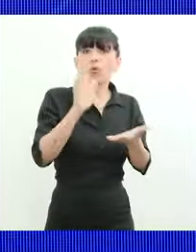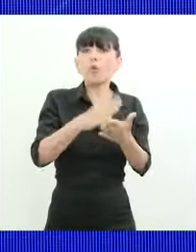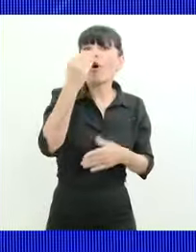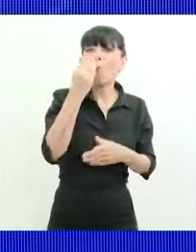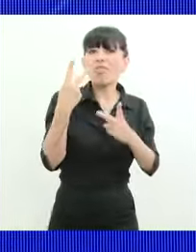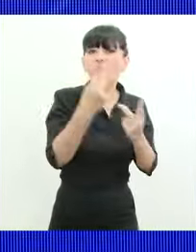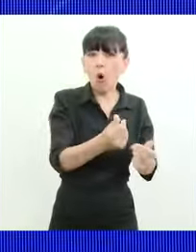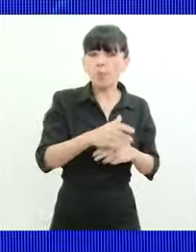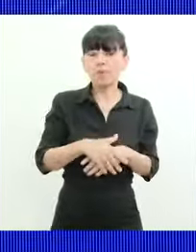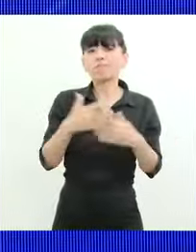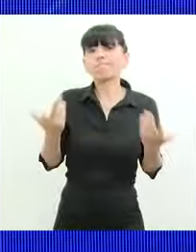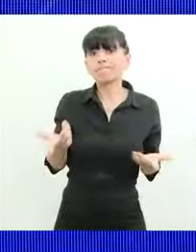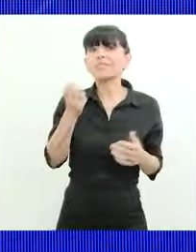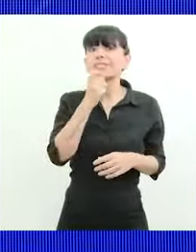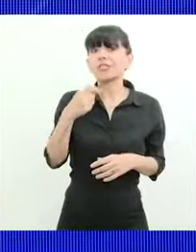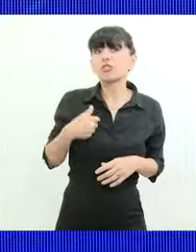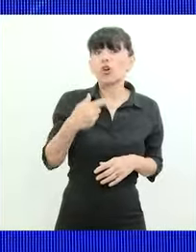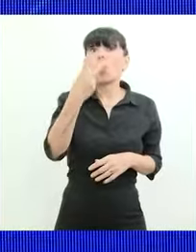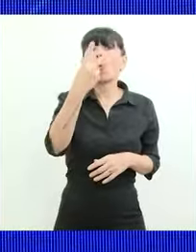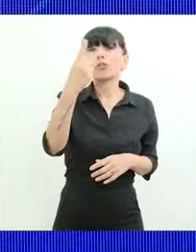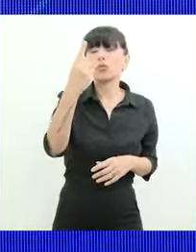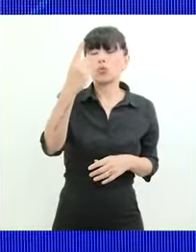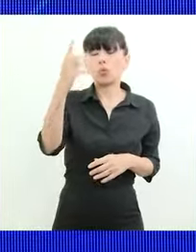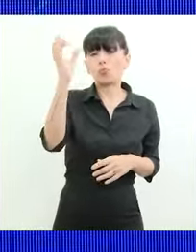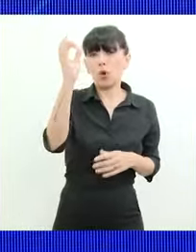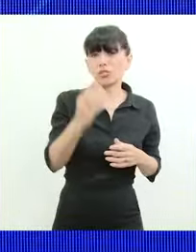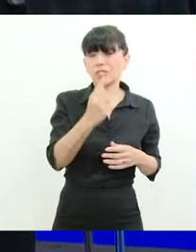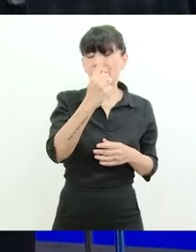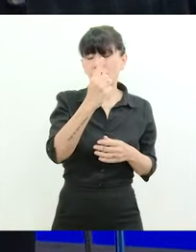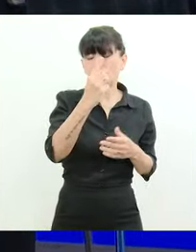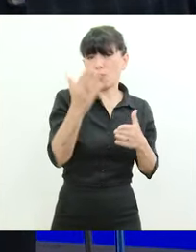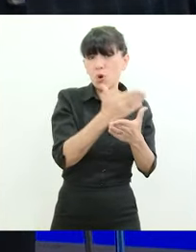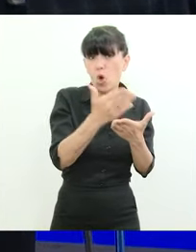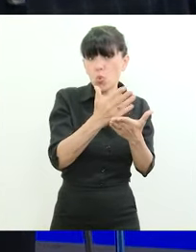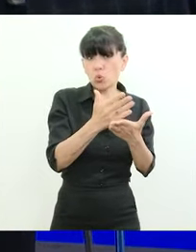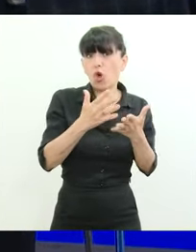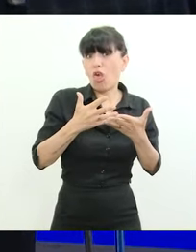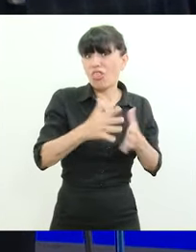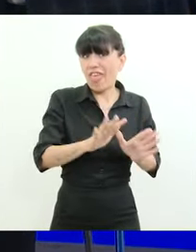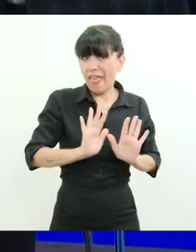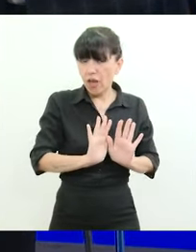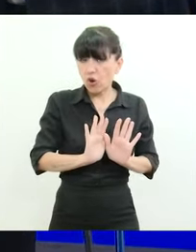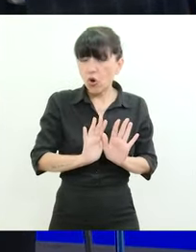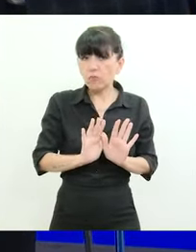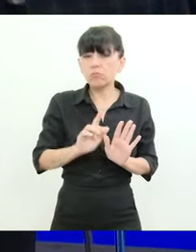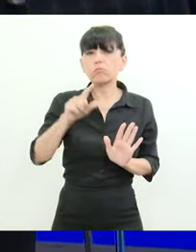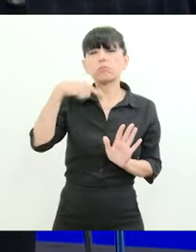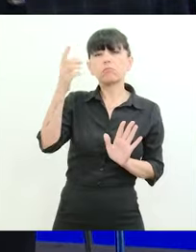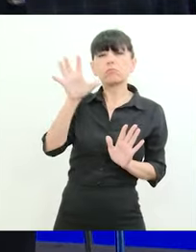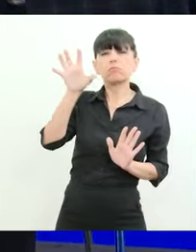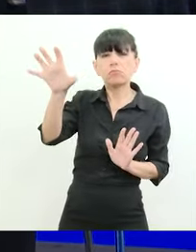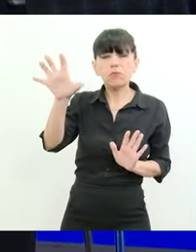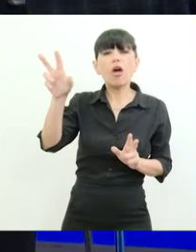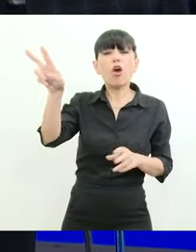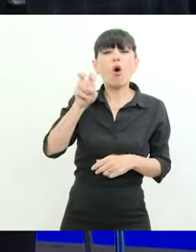resigno 21 puntos del precio de un producto de la canasta tenga a una provincia que cobra 5 puntos de ingresos brutos